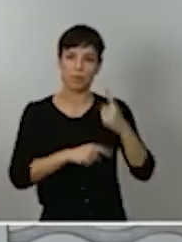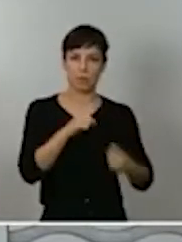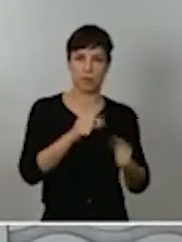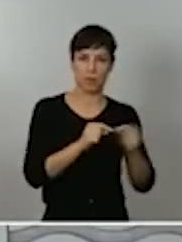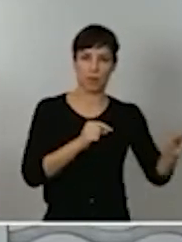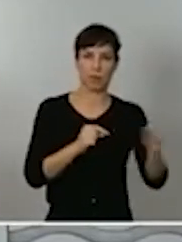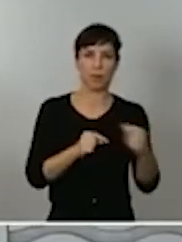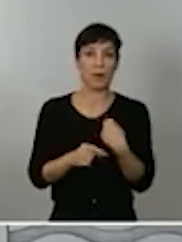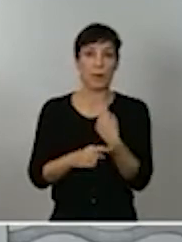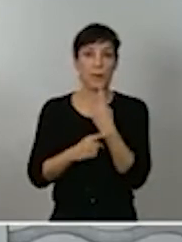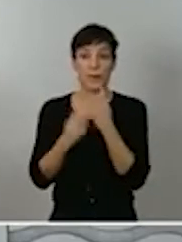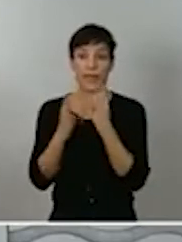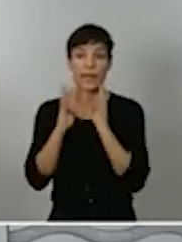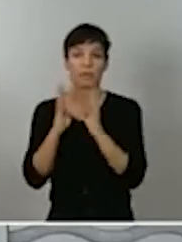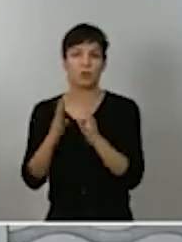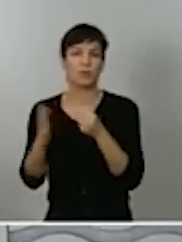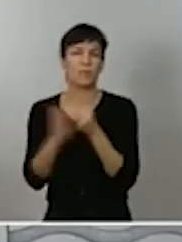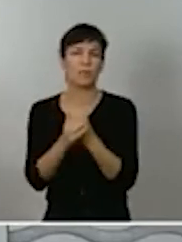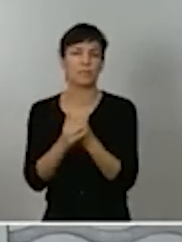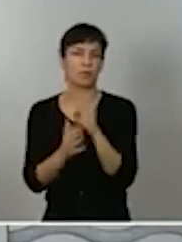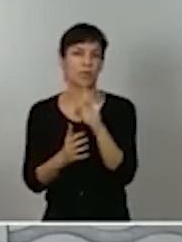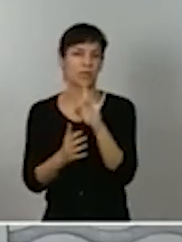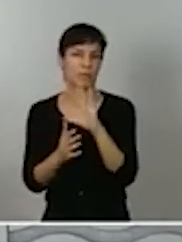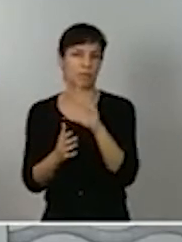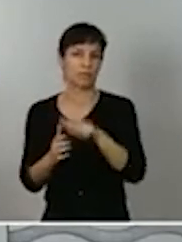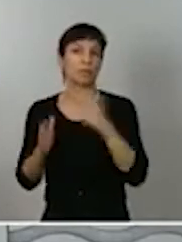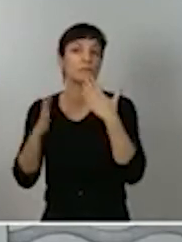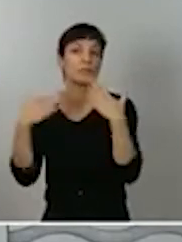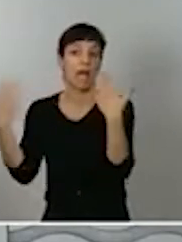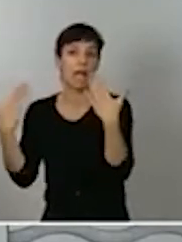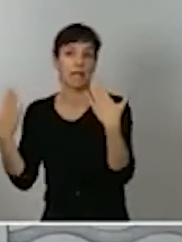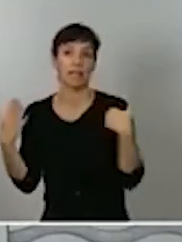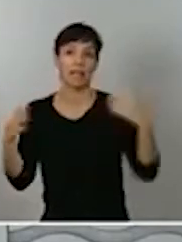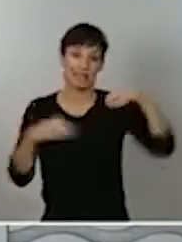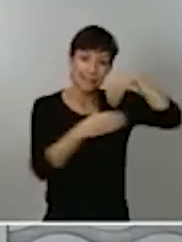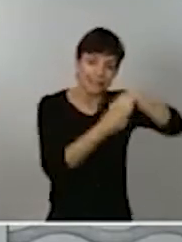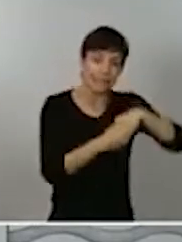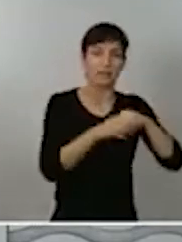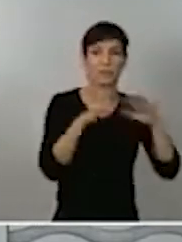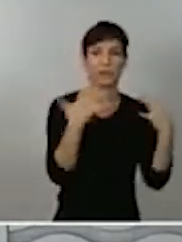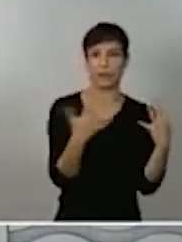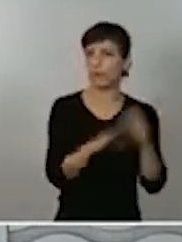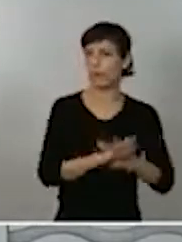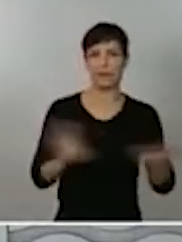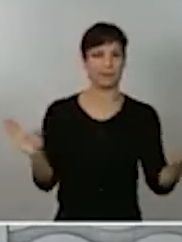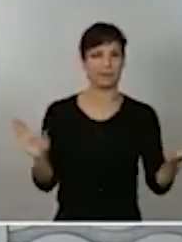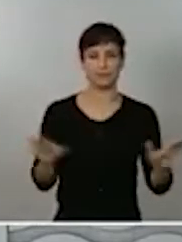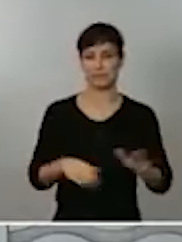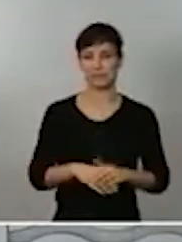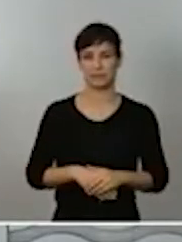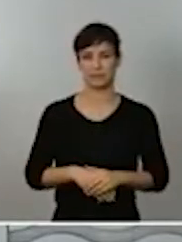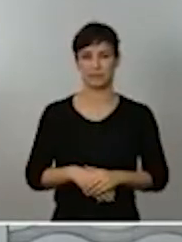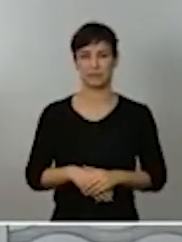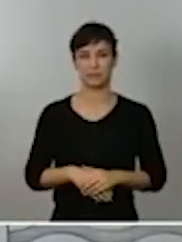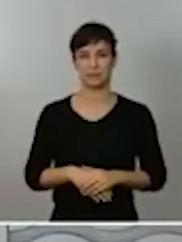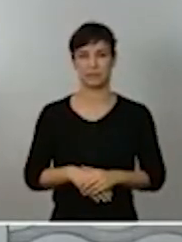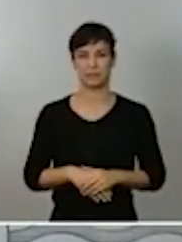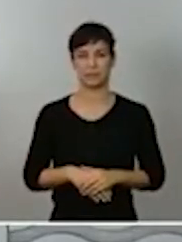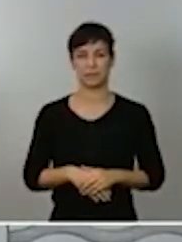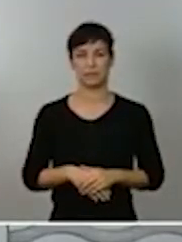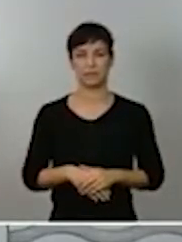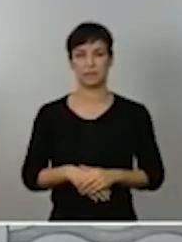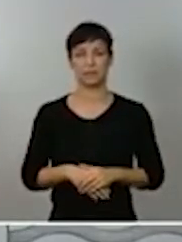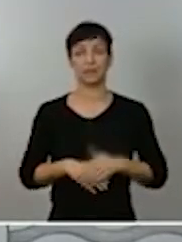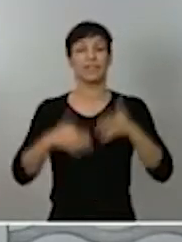aforo máximo de 15 personas, si es a raíz de libre, o de 10, si es en espacios cerrados. Además, se recomienda que se